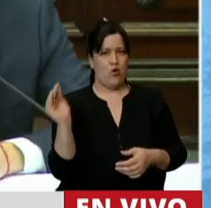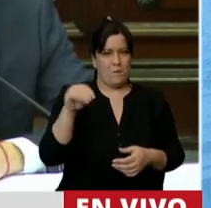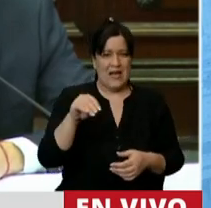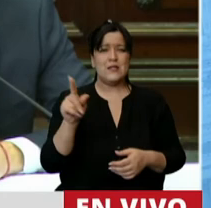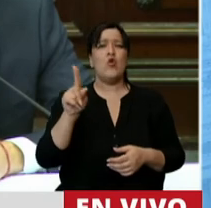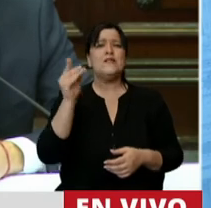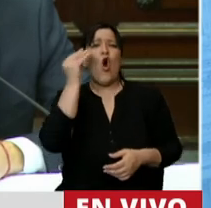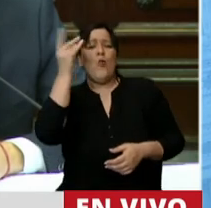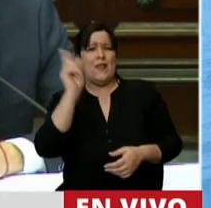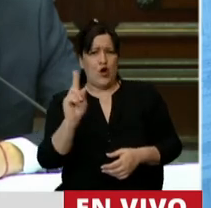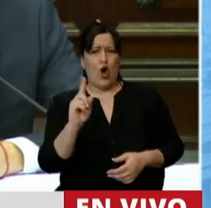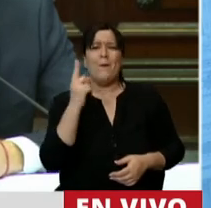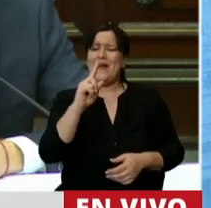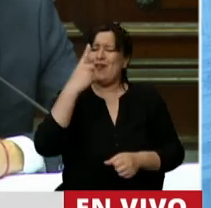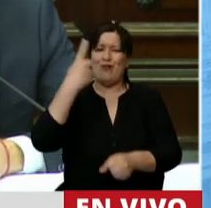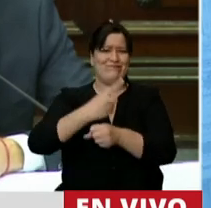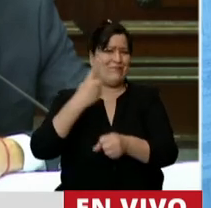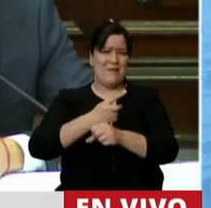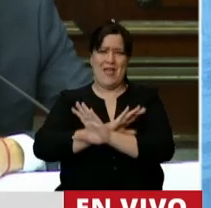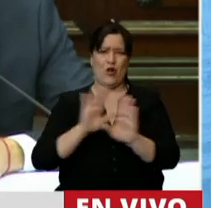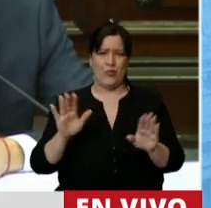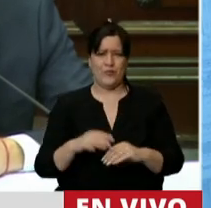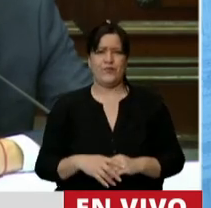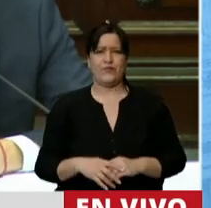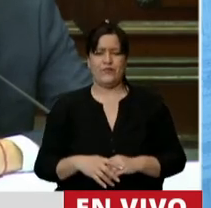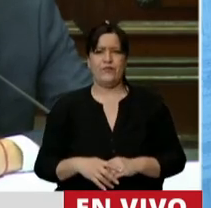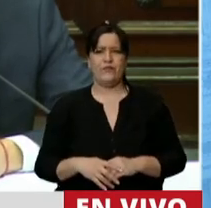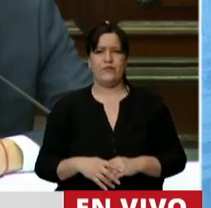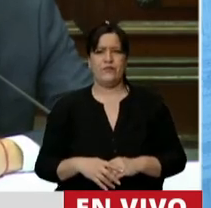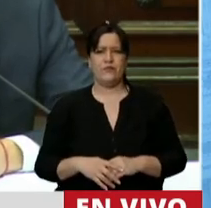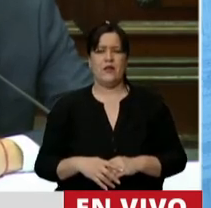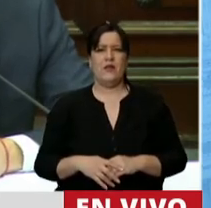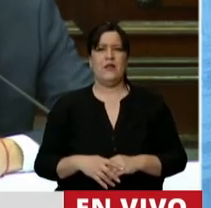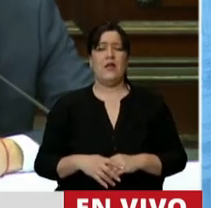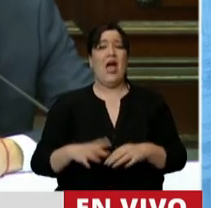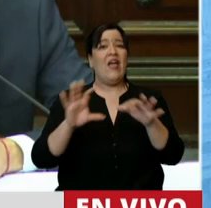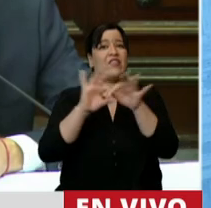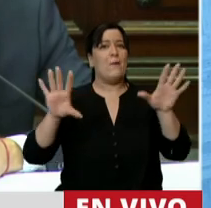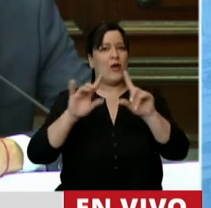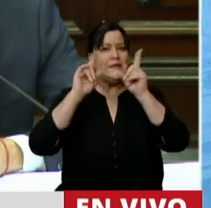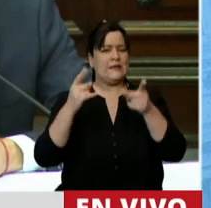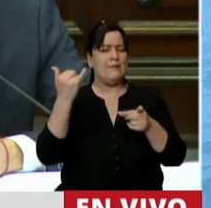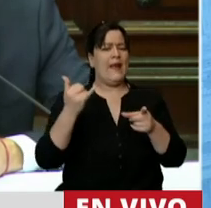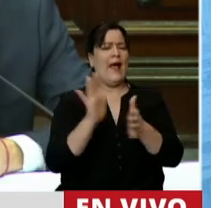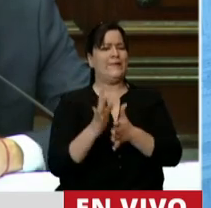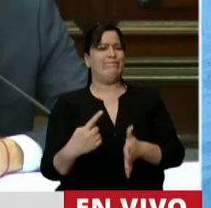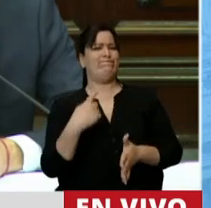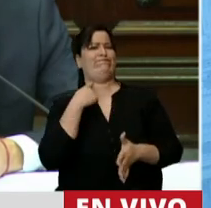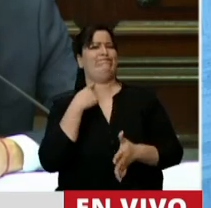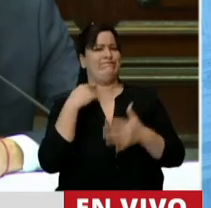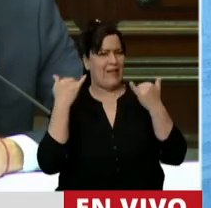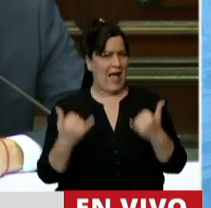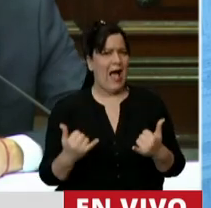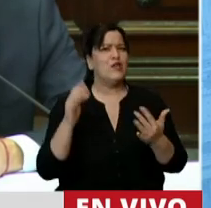olvidado. Pero es el principal. La democracia está en jaque también. Los